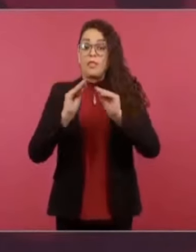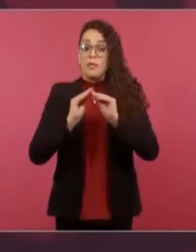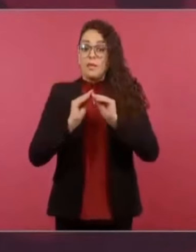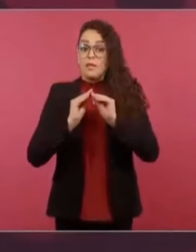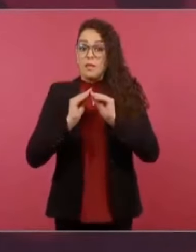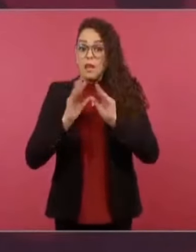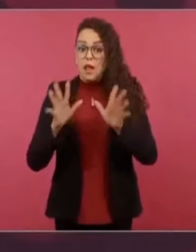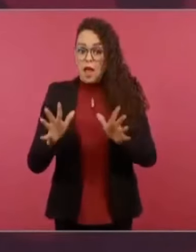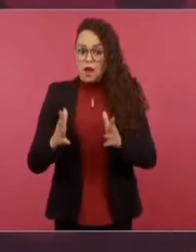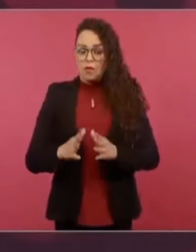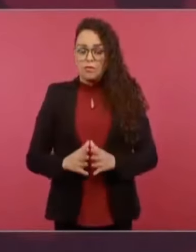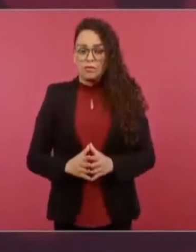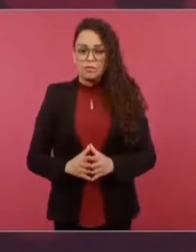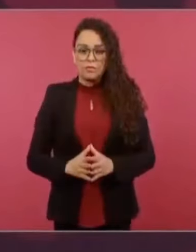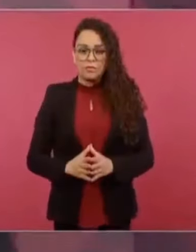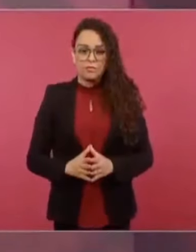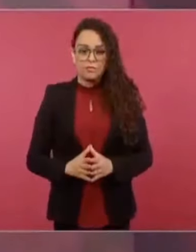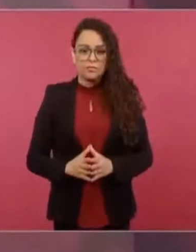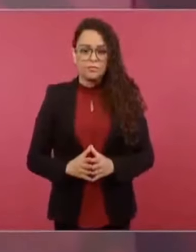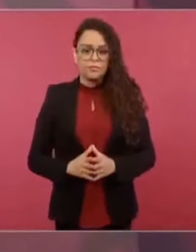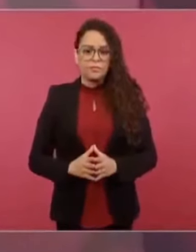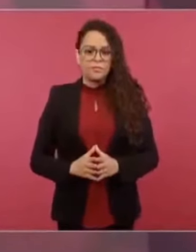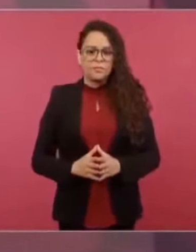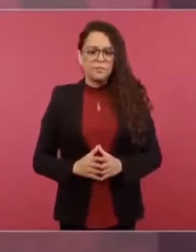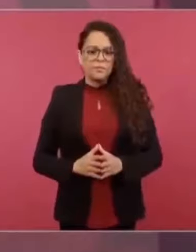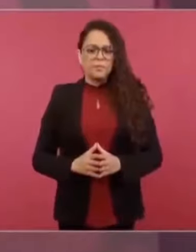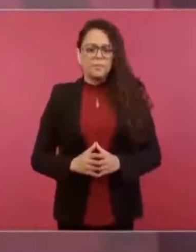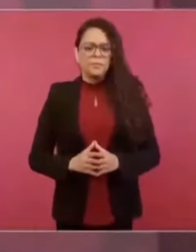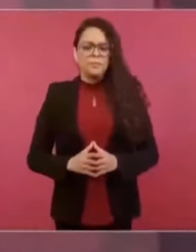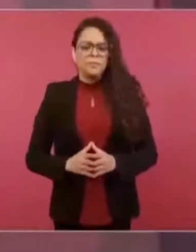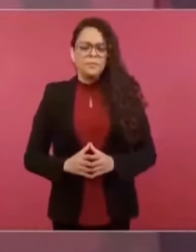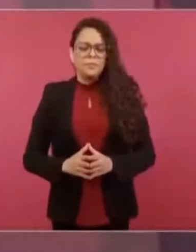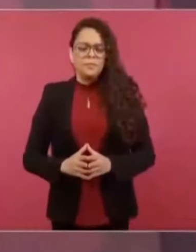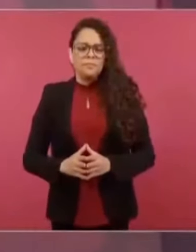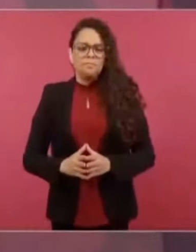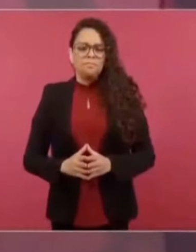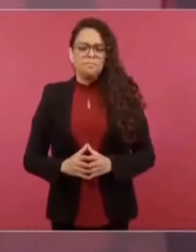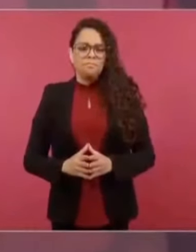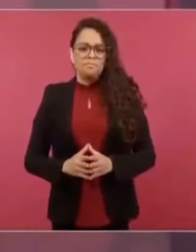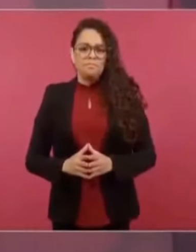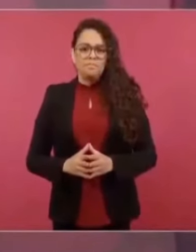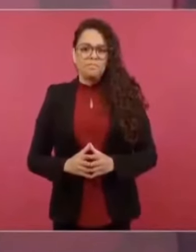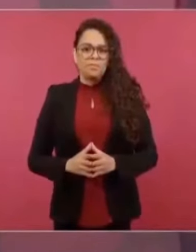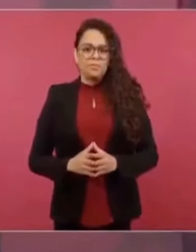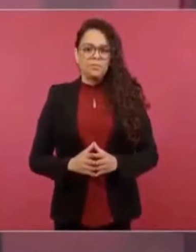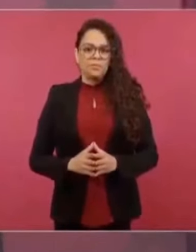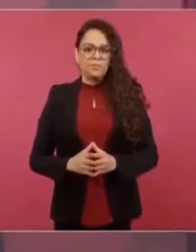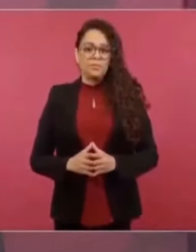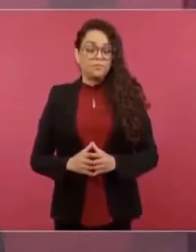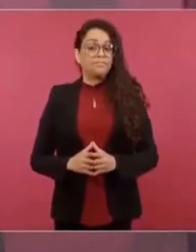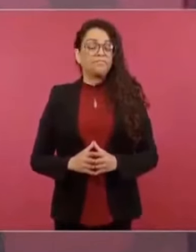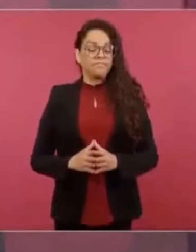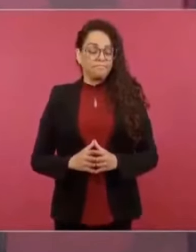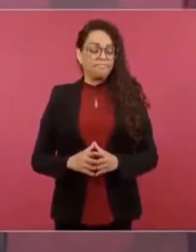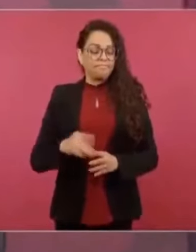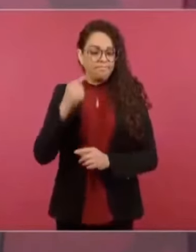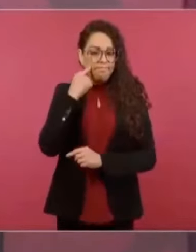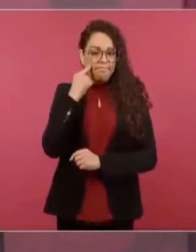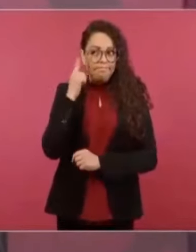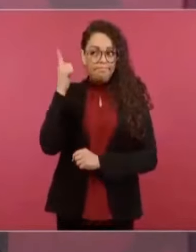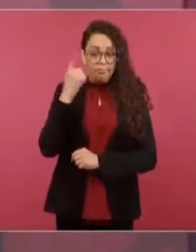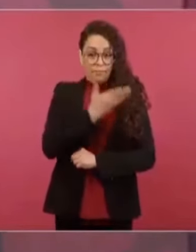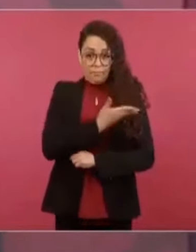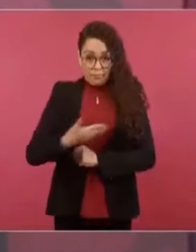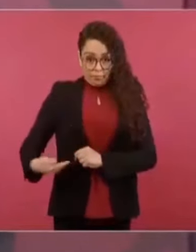porque el presidente Biden también es,